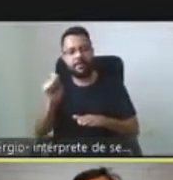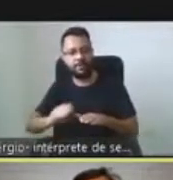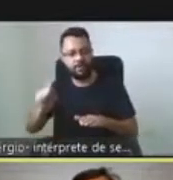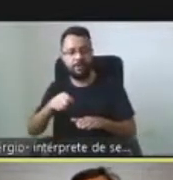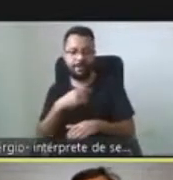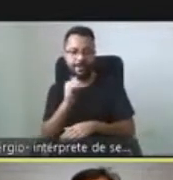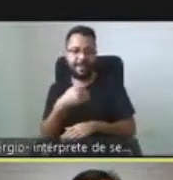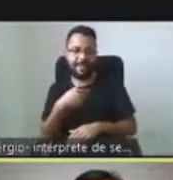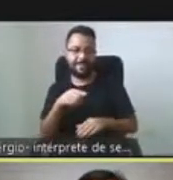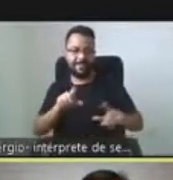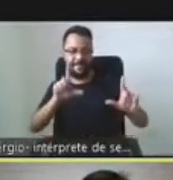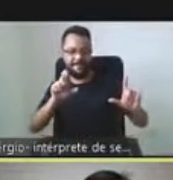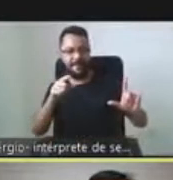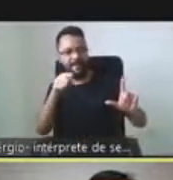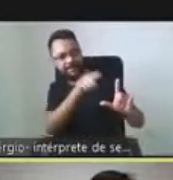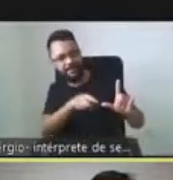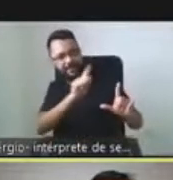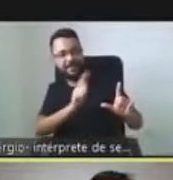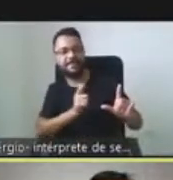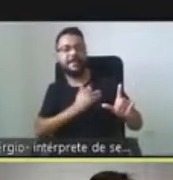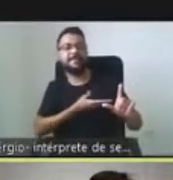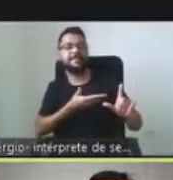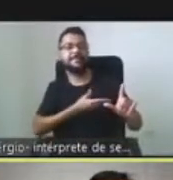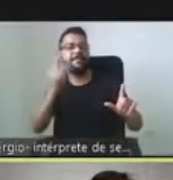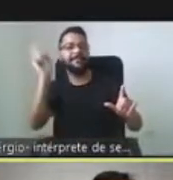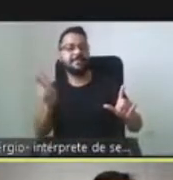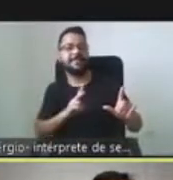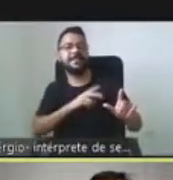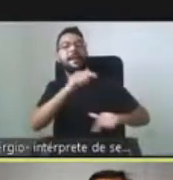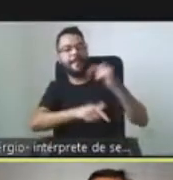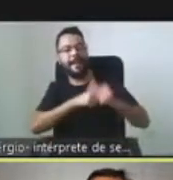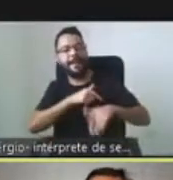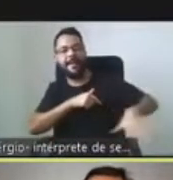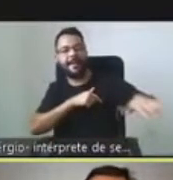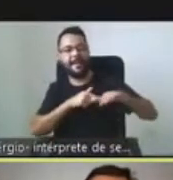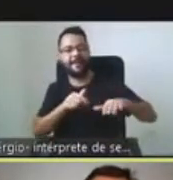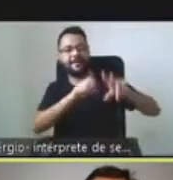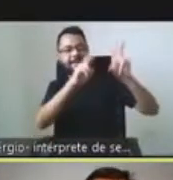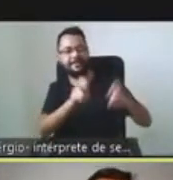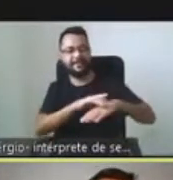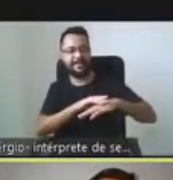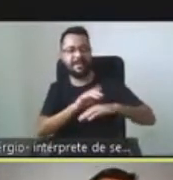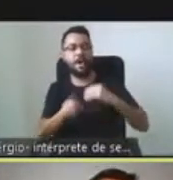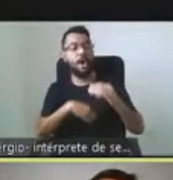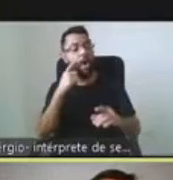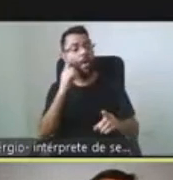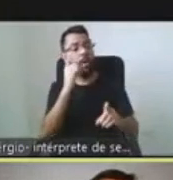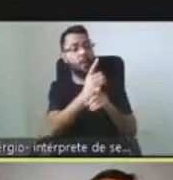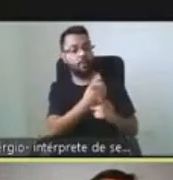trabajan tenazmente en el área de enfermedades raras. Encontramos en el estudio